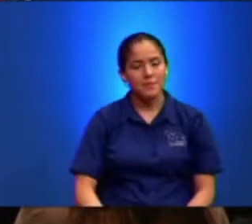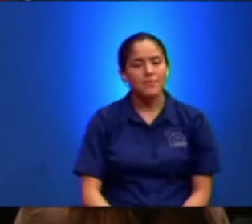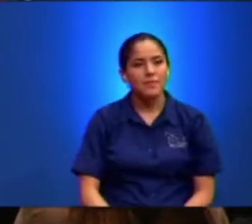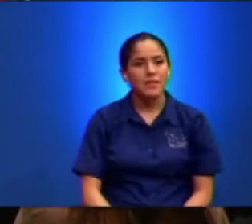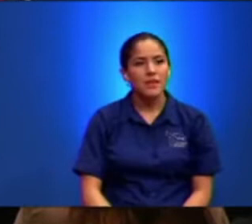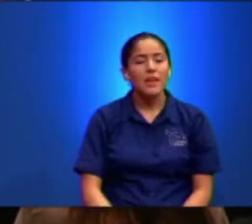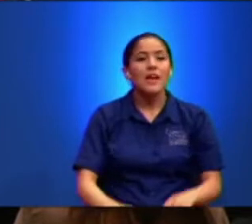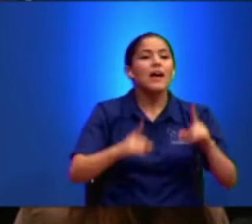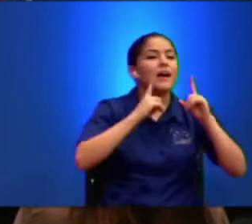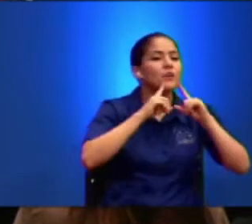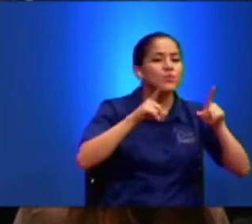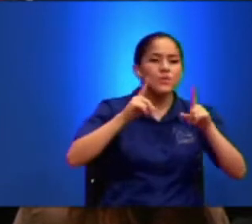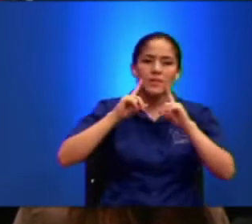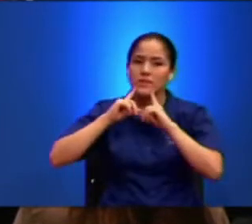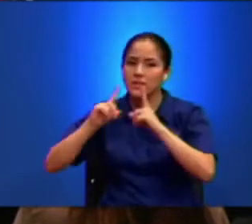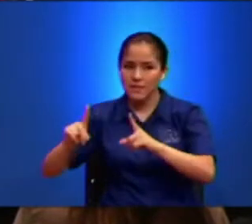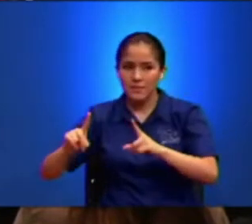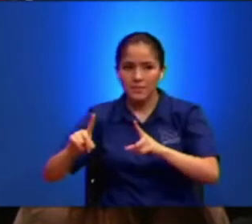Anunciáis